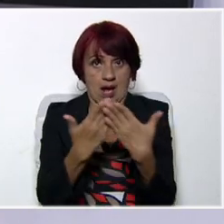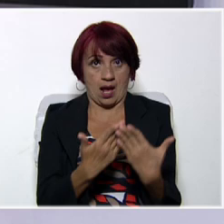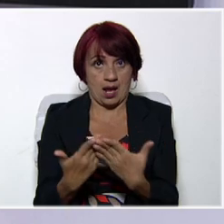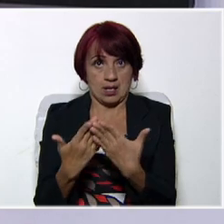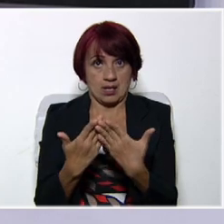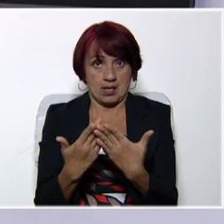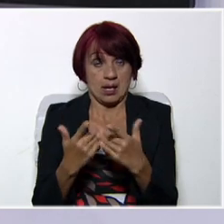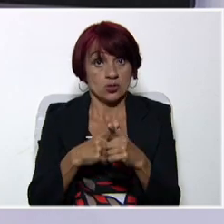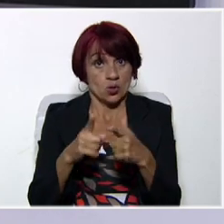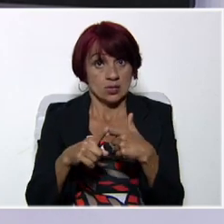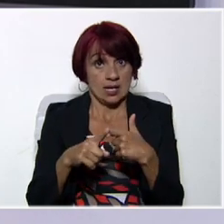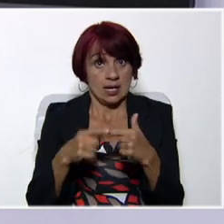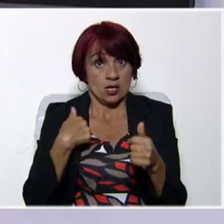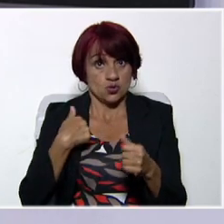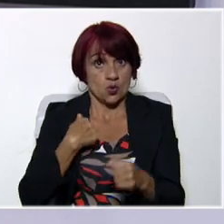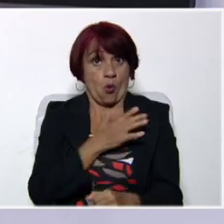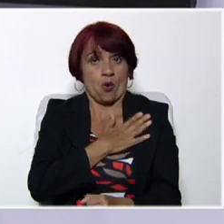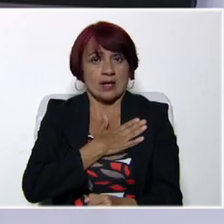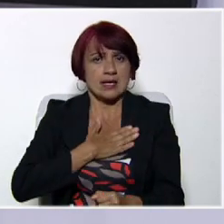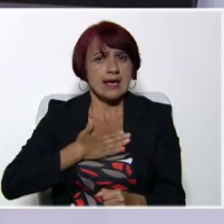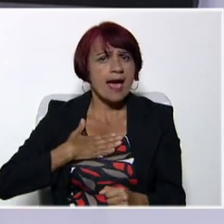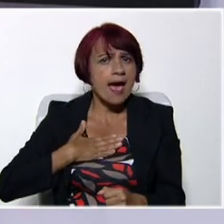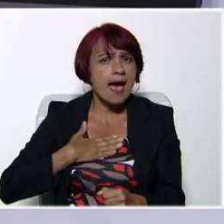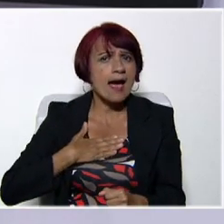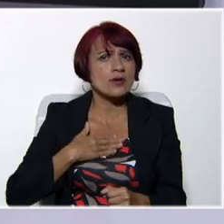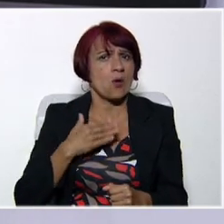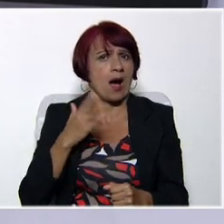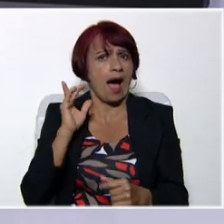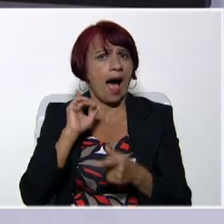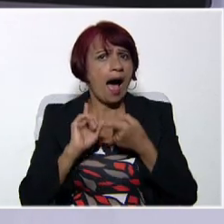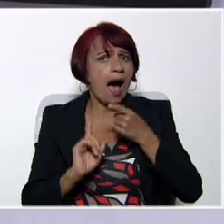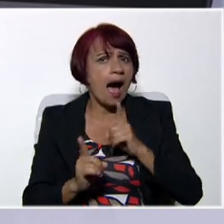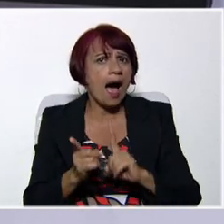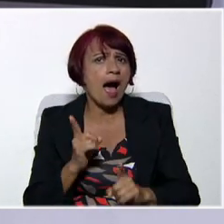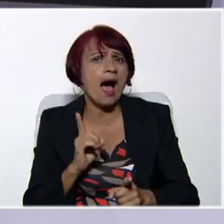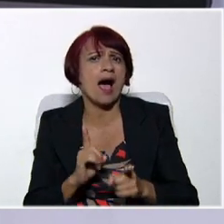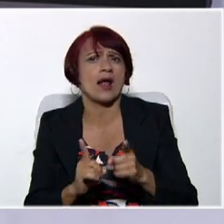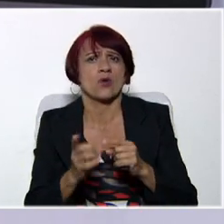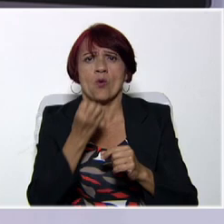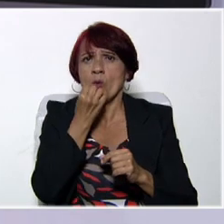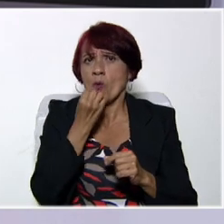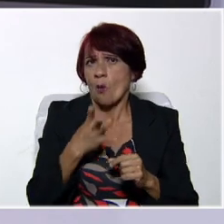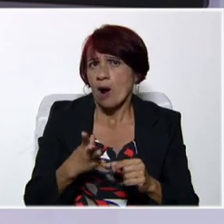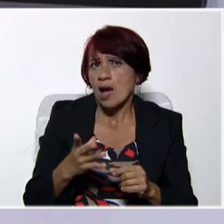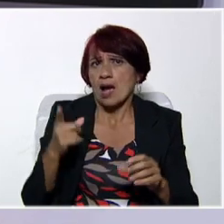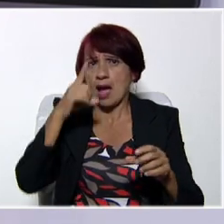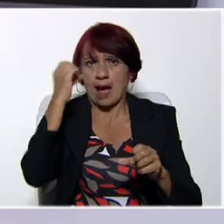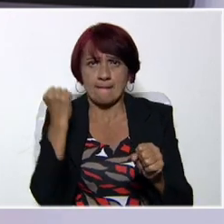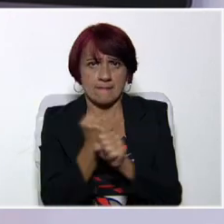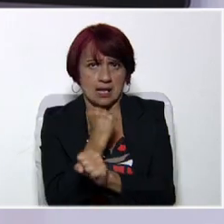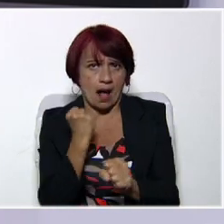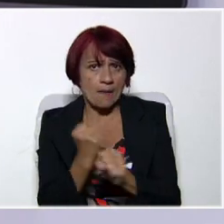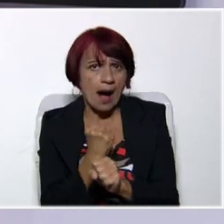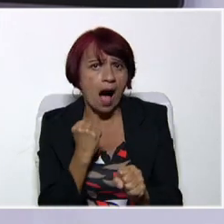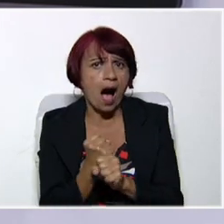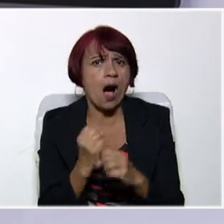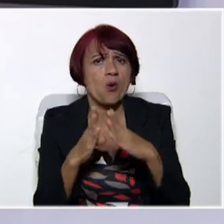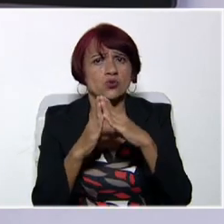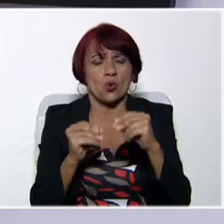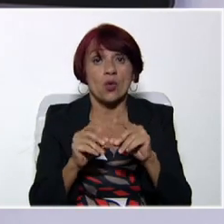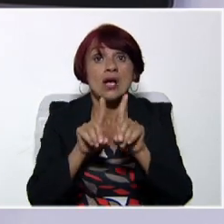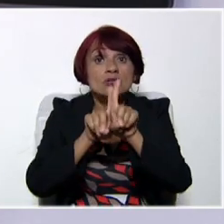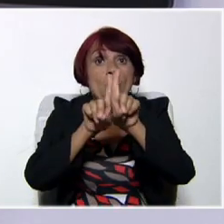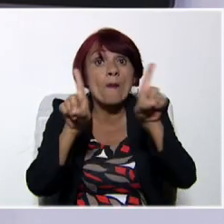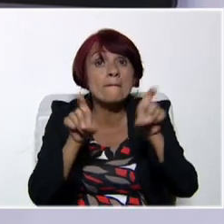quisiera, o sea, yo quiero algo, quiero obtener un buen empleo. I would like. O would like to be, o me